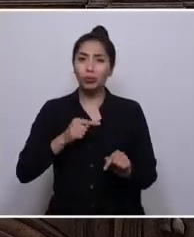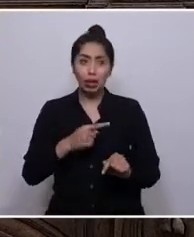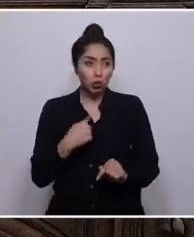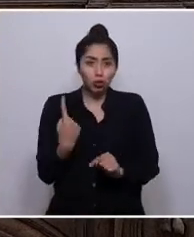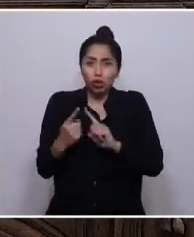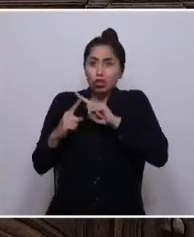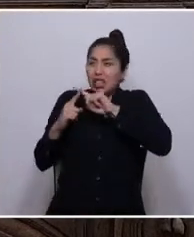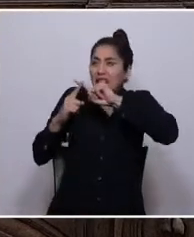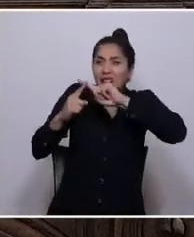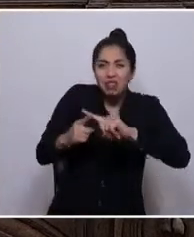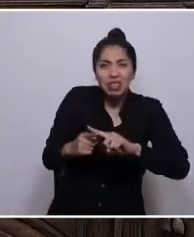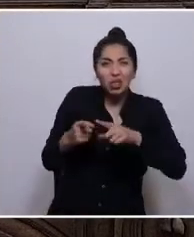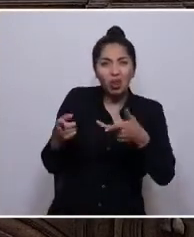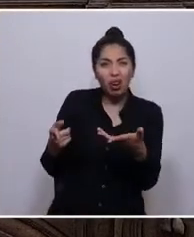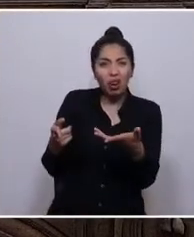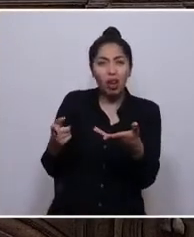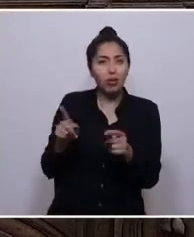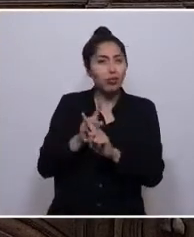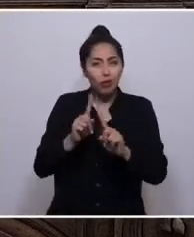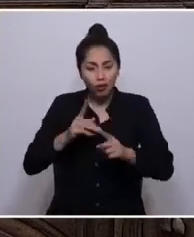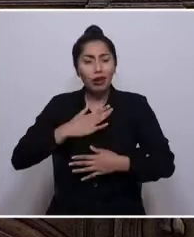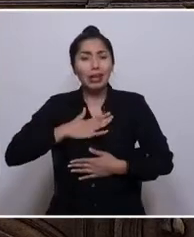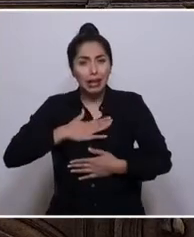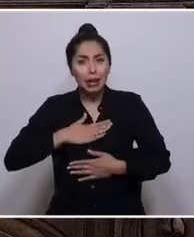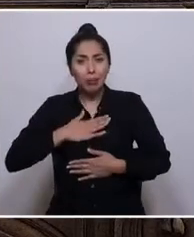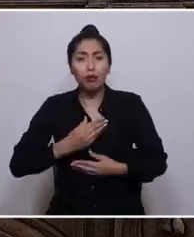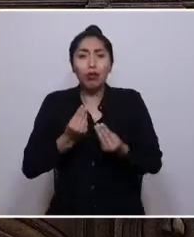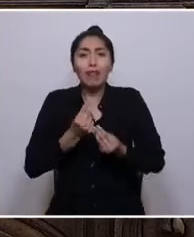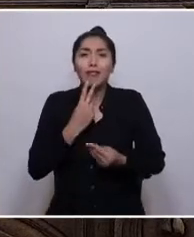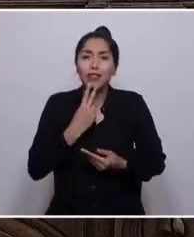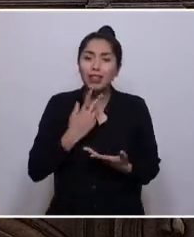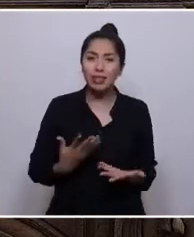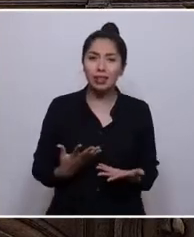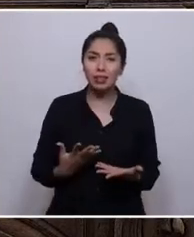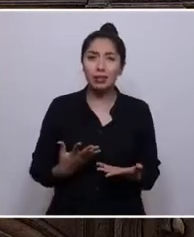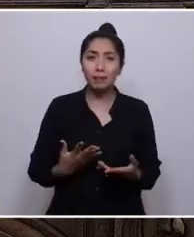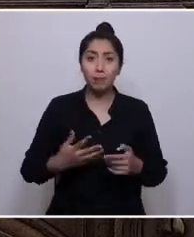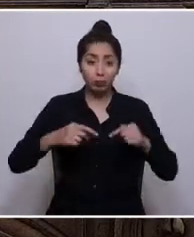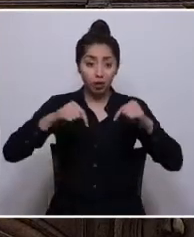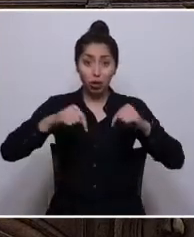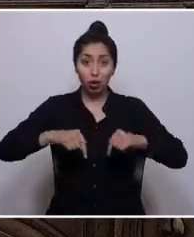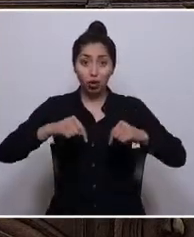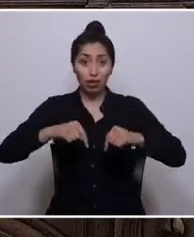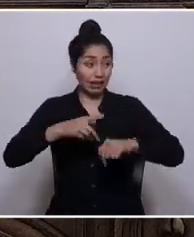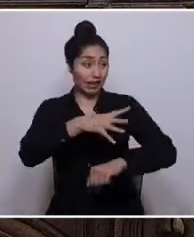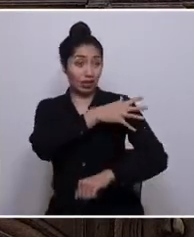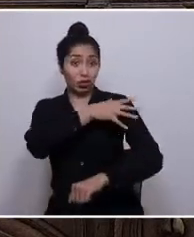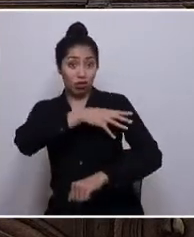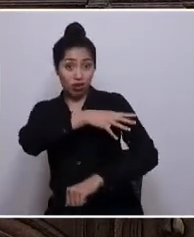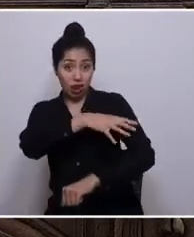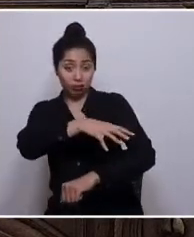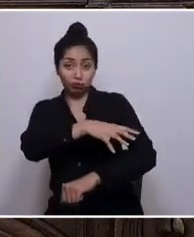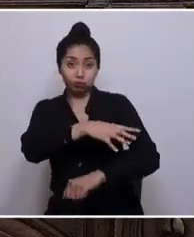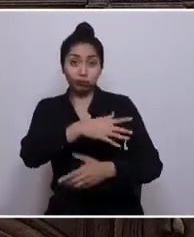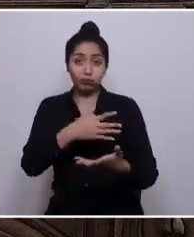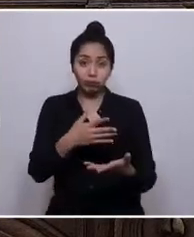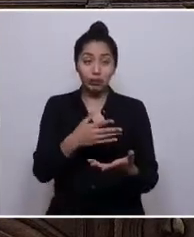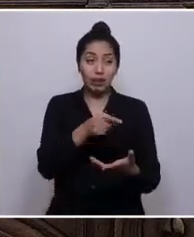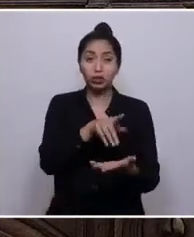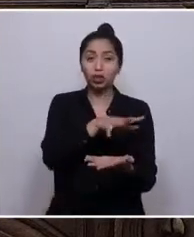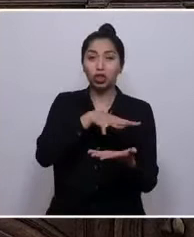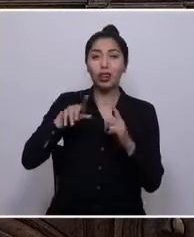modelo, queremos el buen vivir. Pero hoy no se hablarían de estas zonas si no le hubiéramos puesto ese nombre.